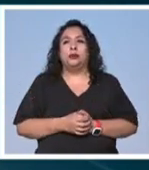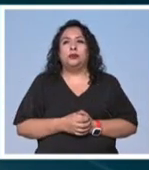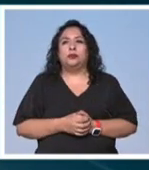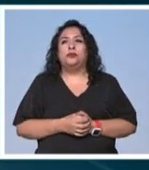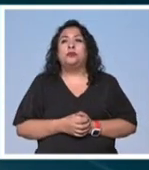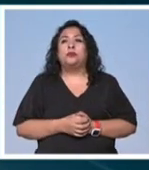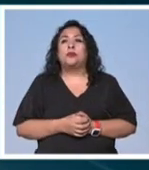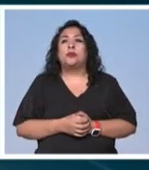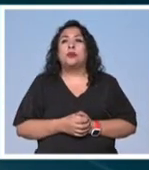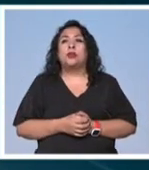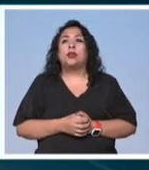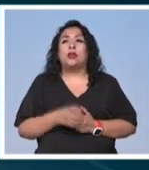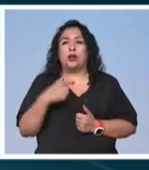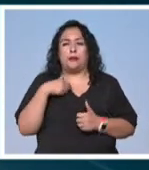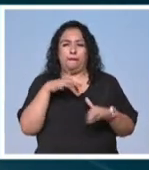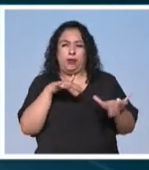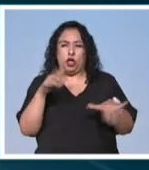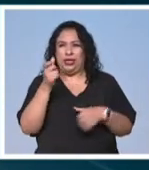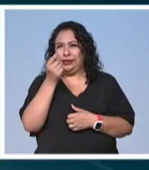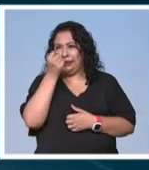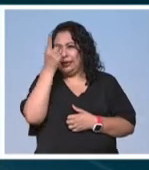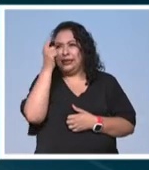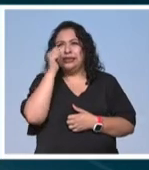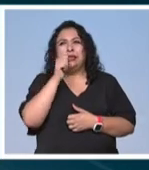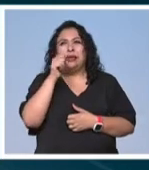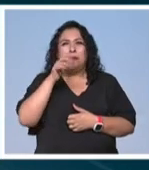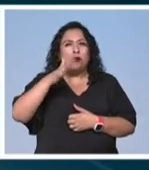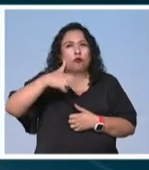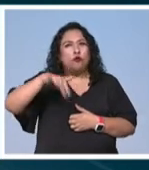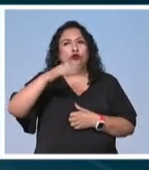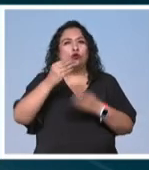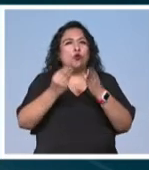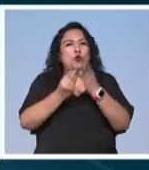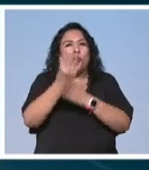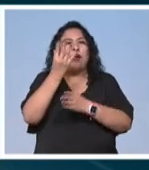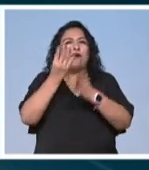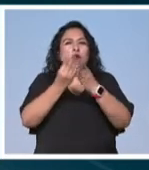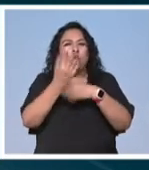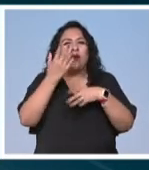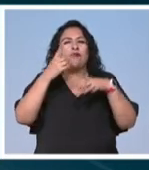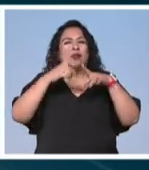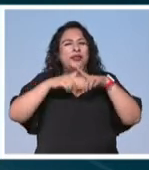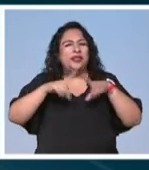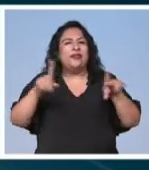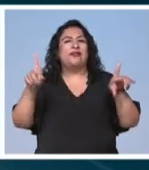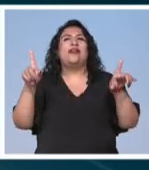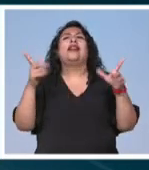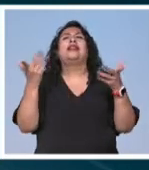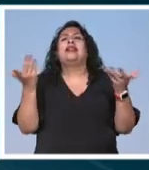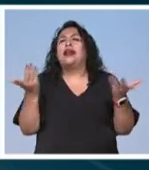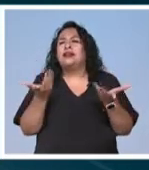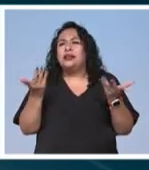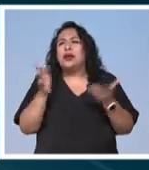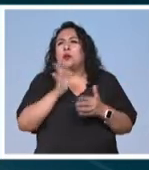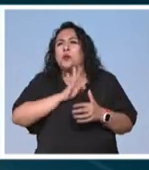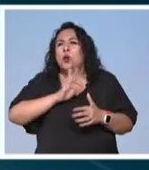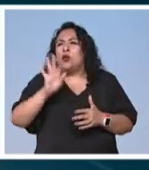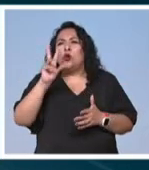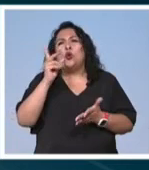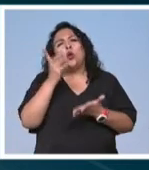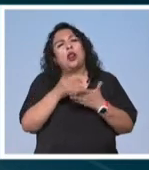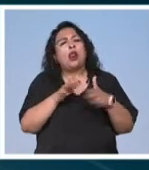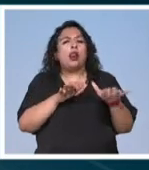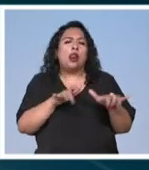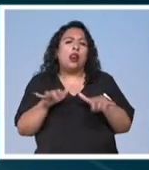como pianista compositor siempre estoy buscando cosas nuevas distintos diferentes que puedo hacer que no solamente